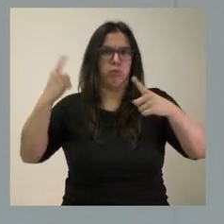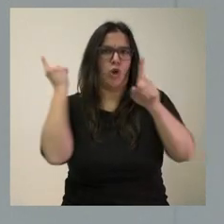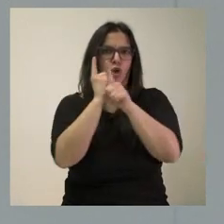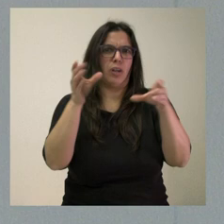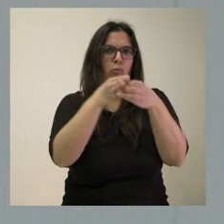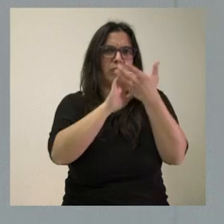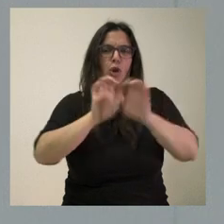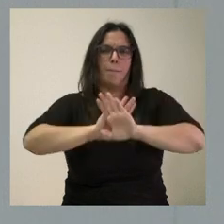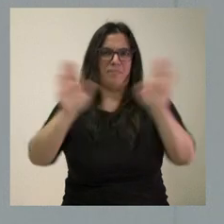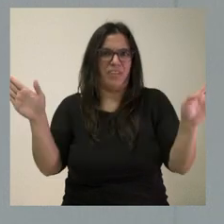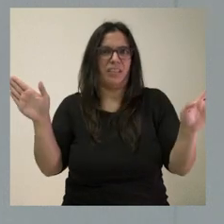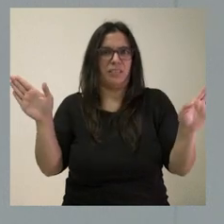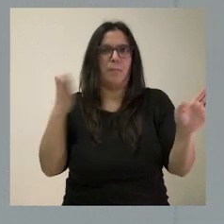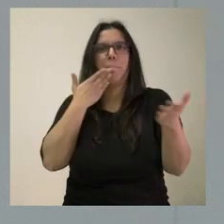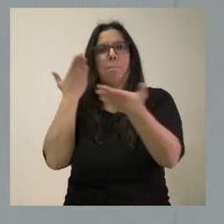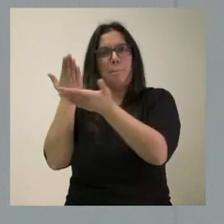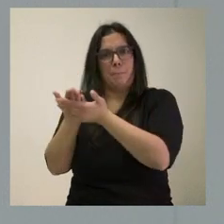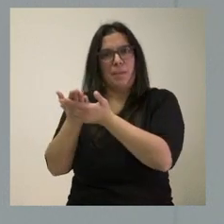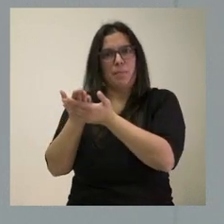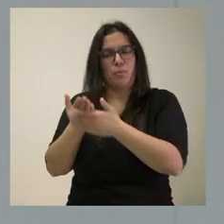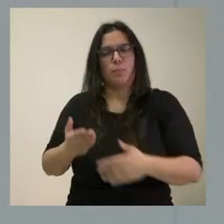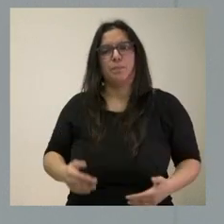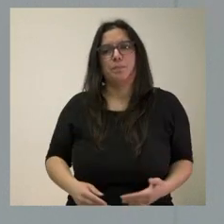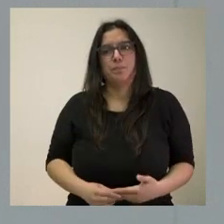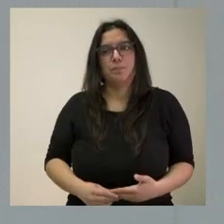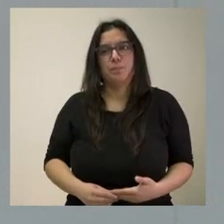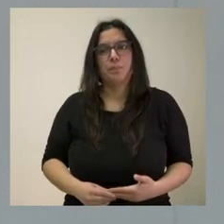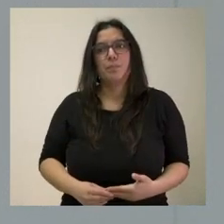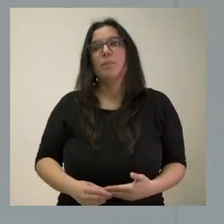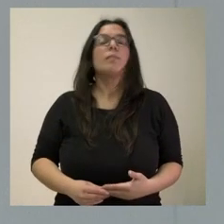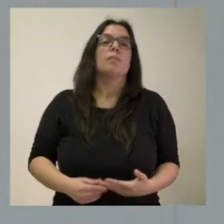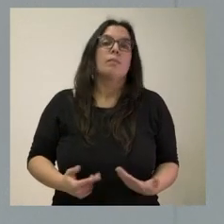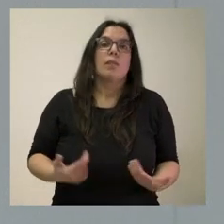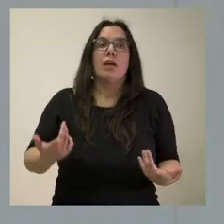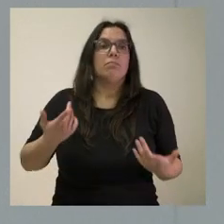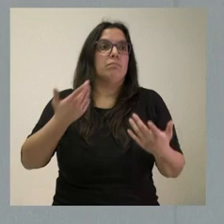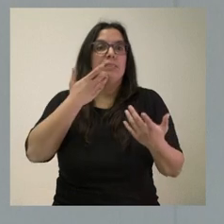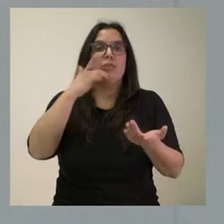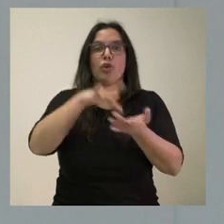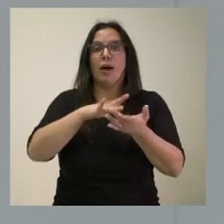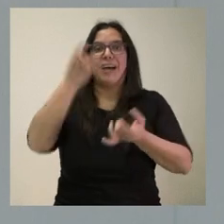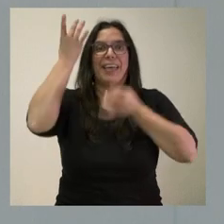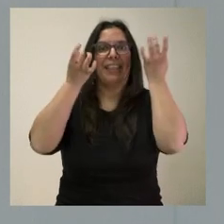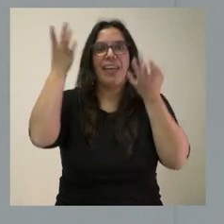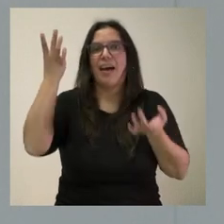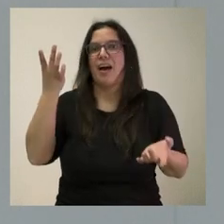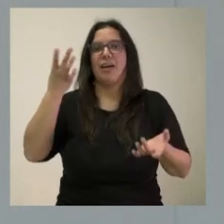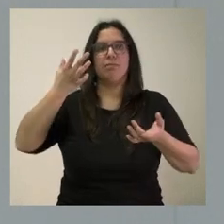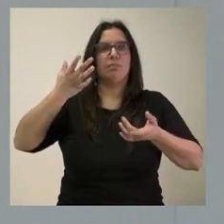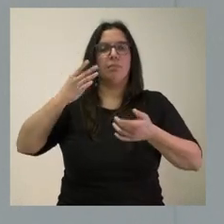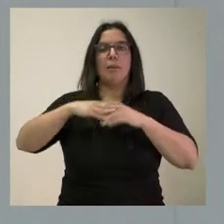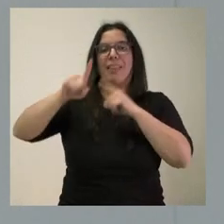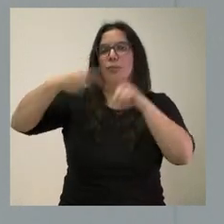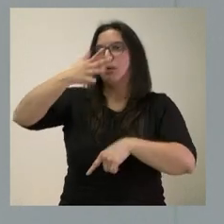Castilla y León. Y, por tanto, que paralice cualquier tipo de iniciativa ya judicial, de